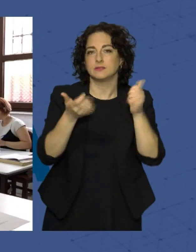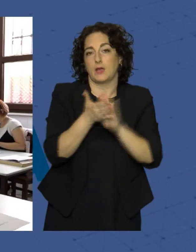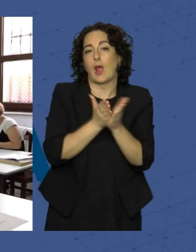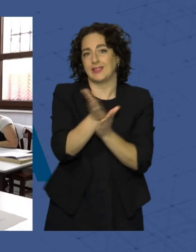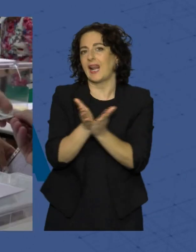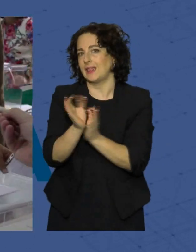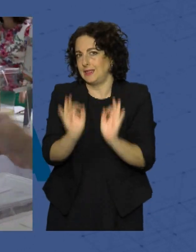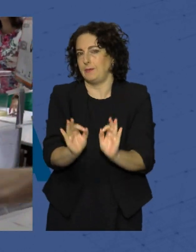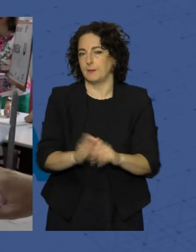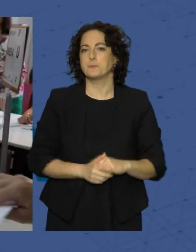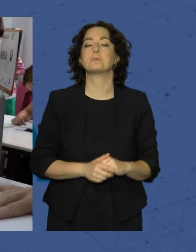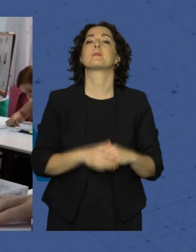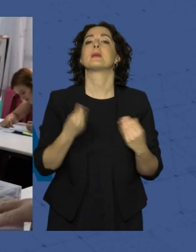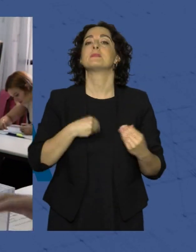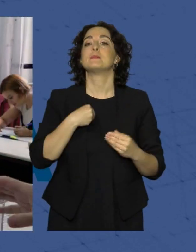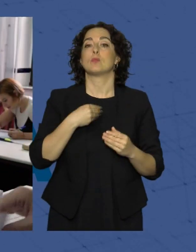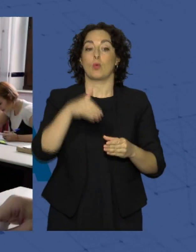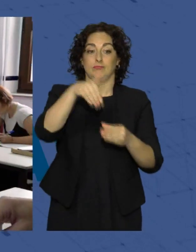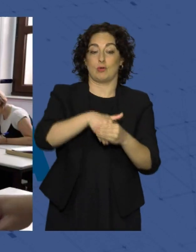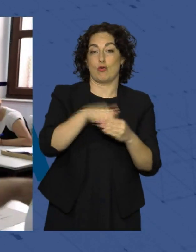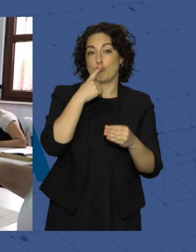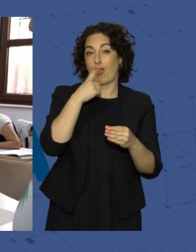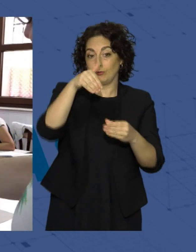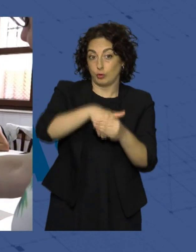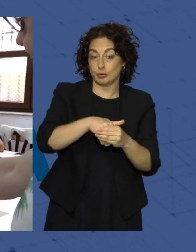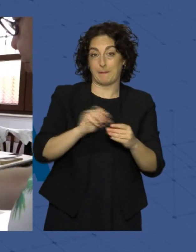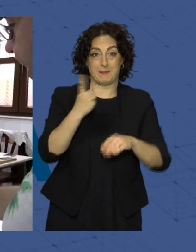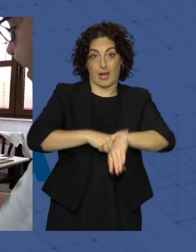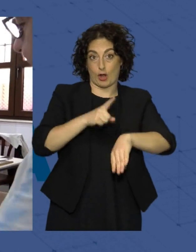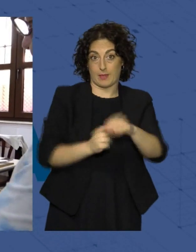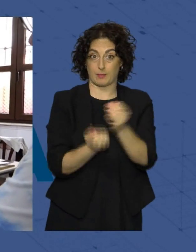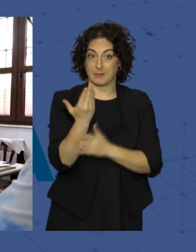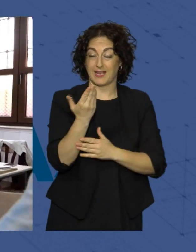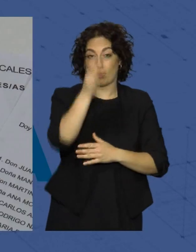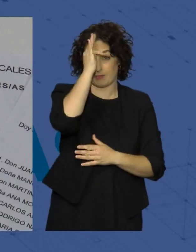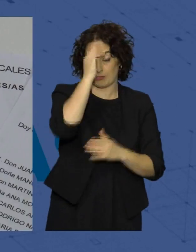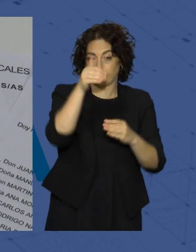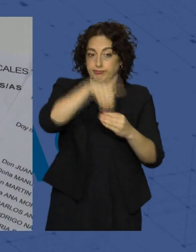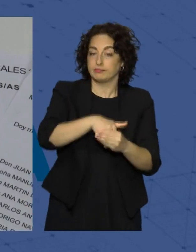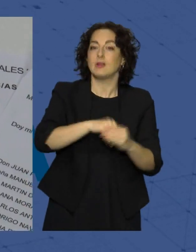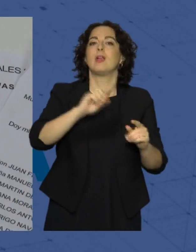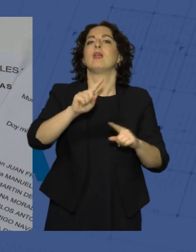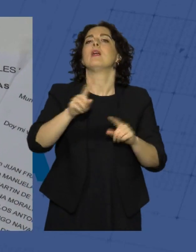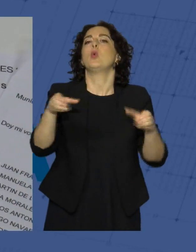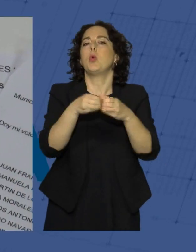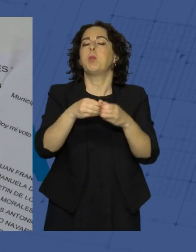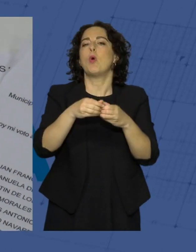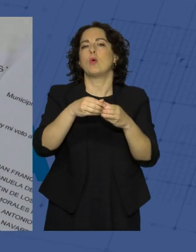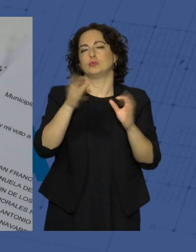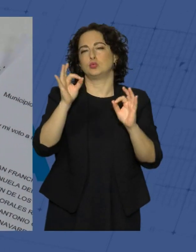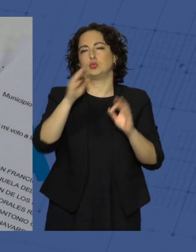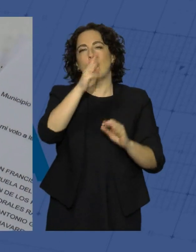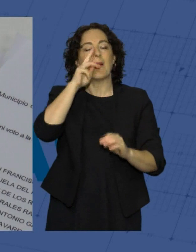Como ya avanzaba Rojas después de ejercer su derecho al voto a primerísima hora de la mañana del domingo, la formación de Abascal quiere ser